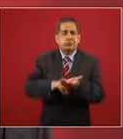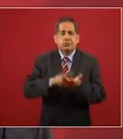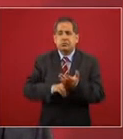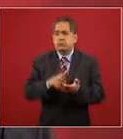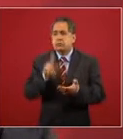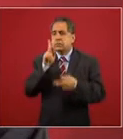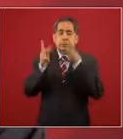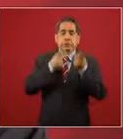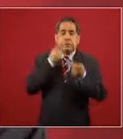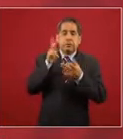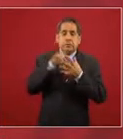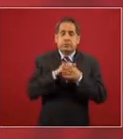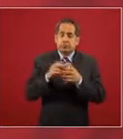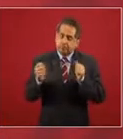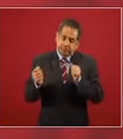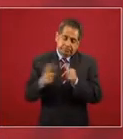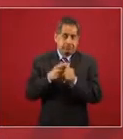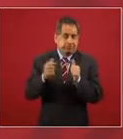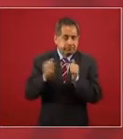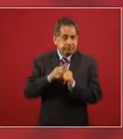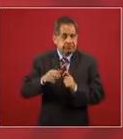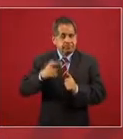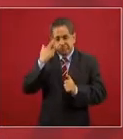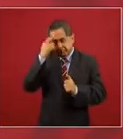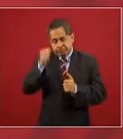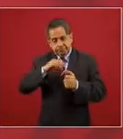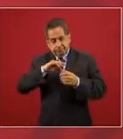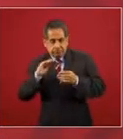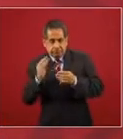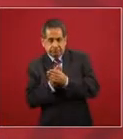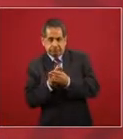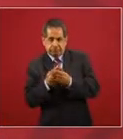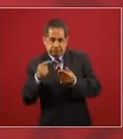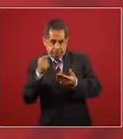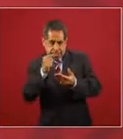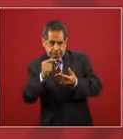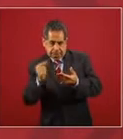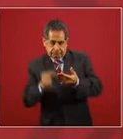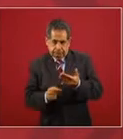tiene que haber un sustento tienen que haber las pruebas